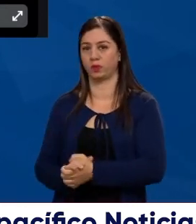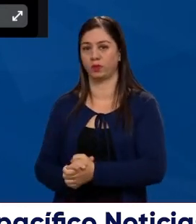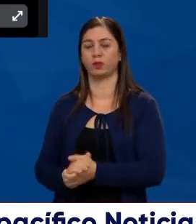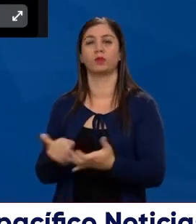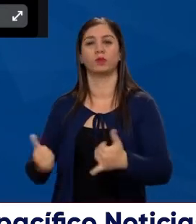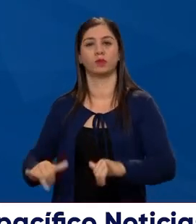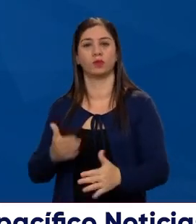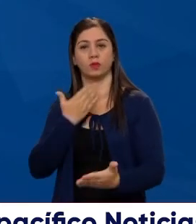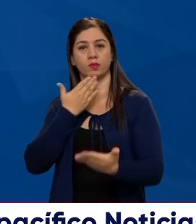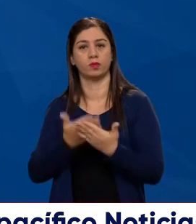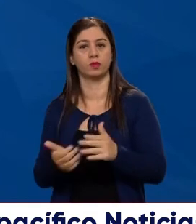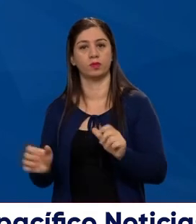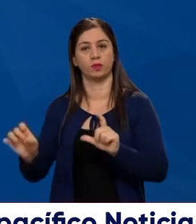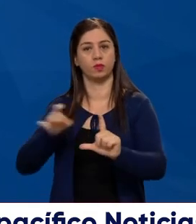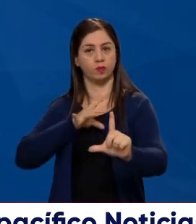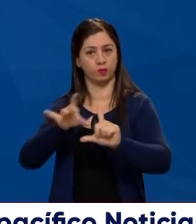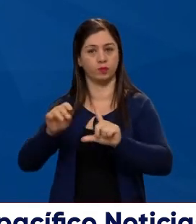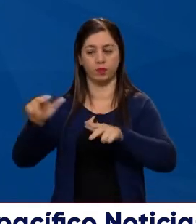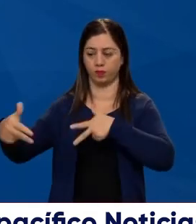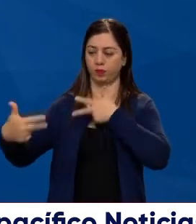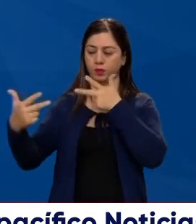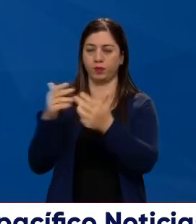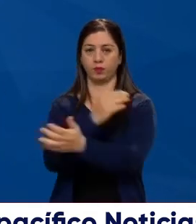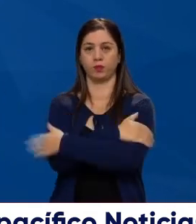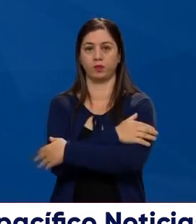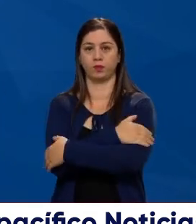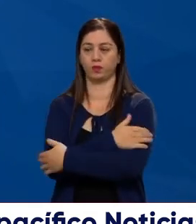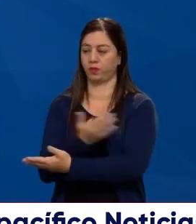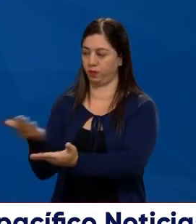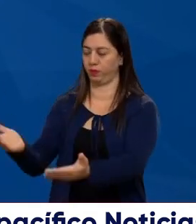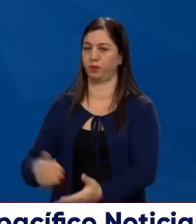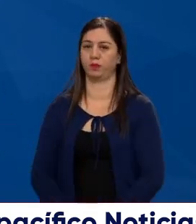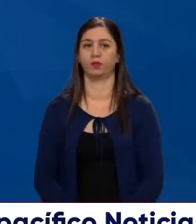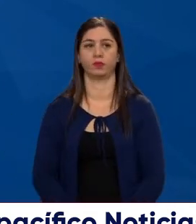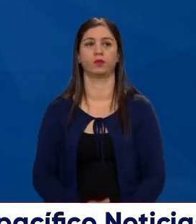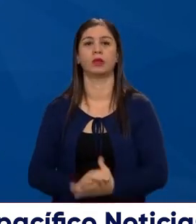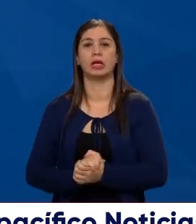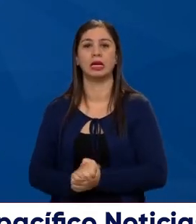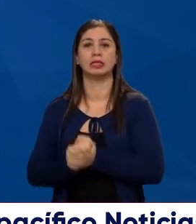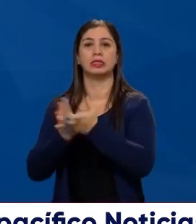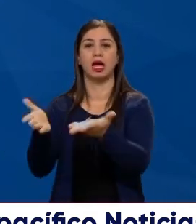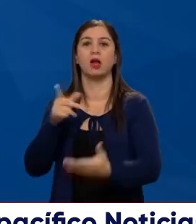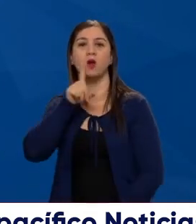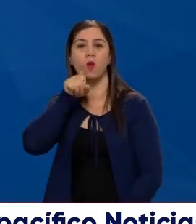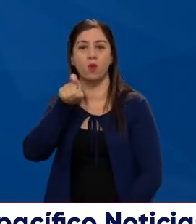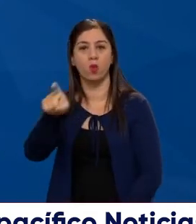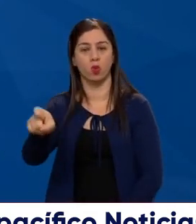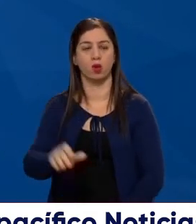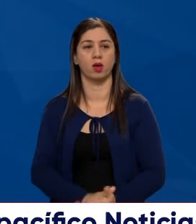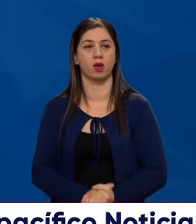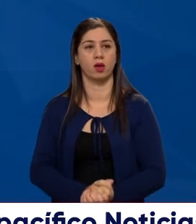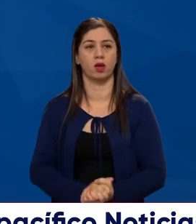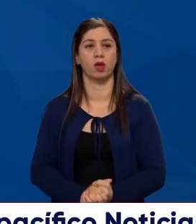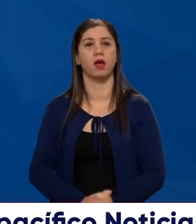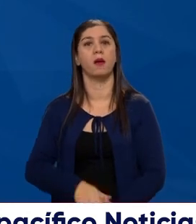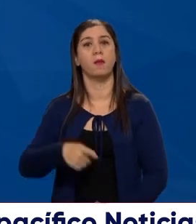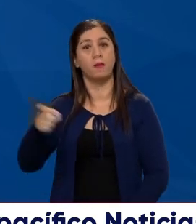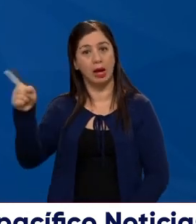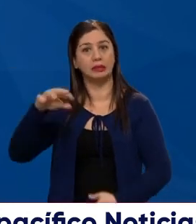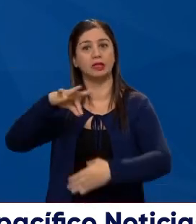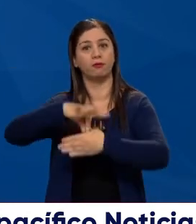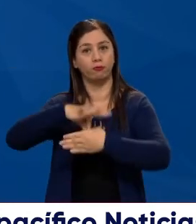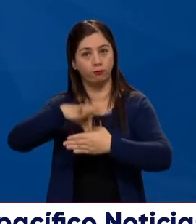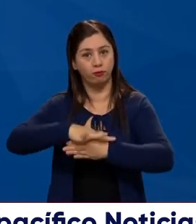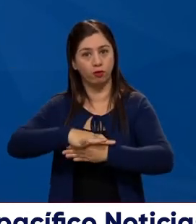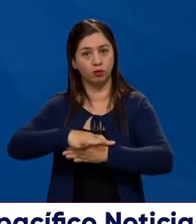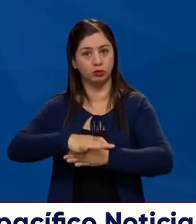acompañado, a través de la virtualidad, un abrazo gigante. Bueno, saludos desde aquí, Bucaramanga, y el mensaje, a votar, y